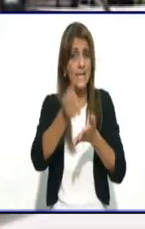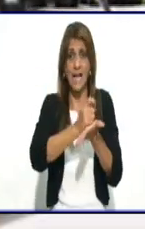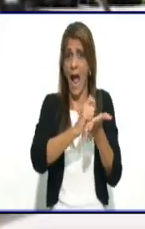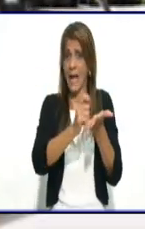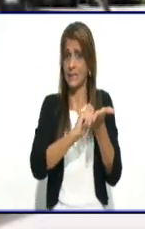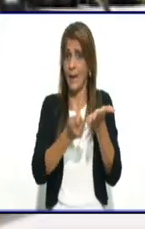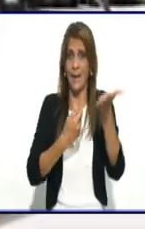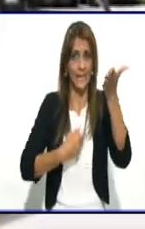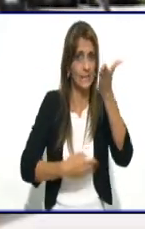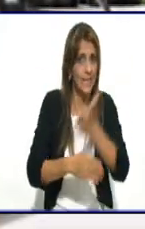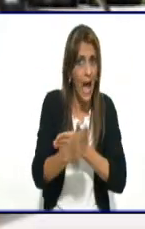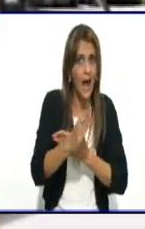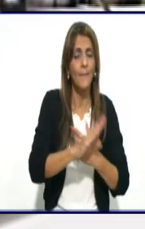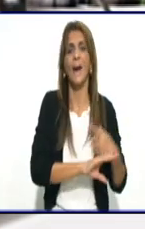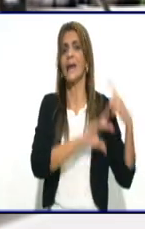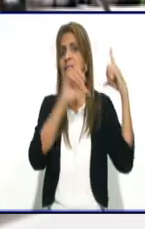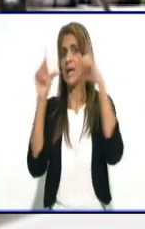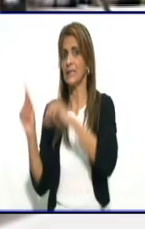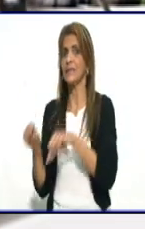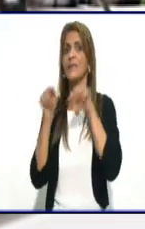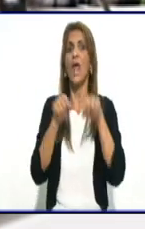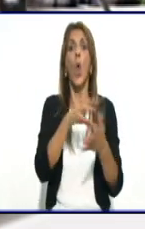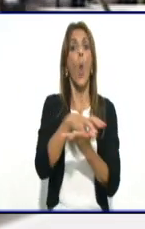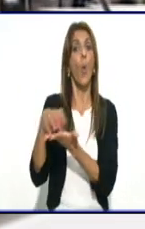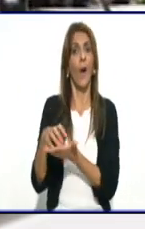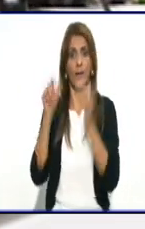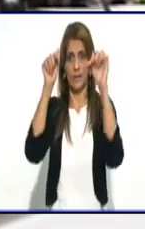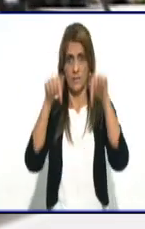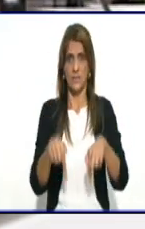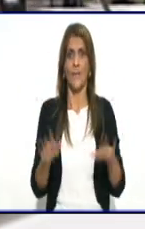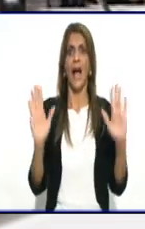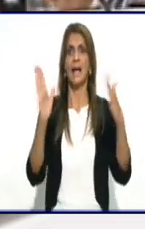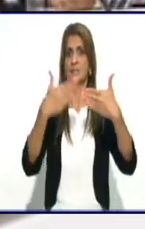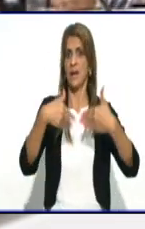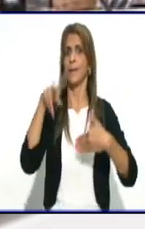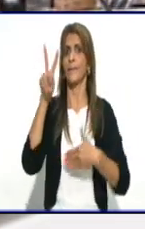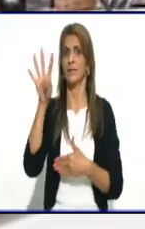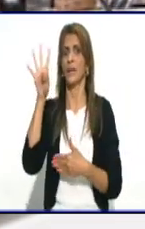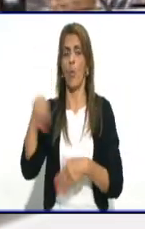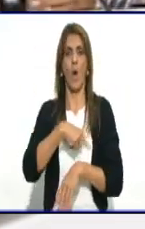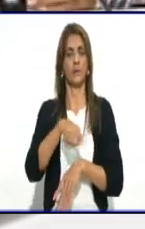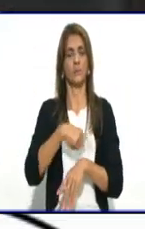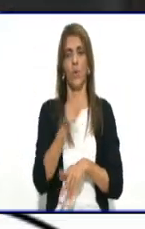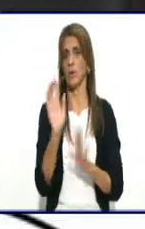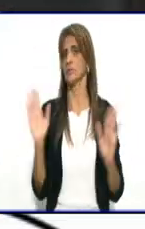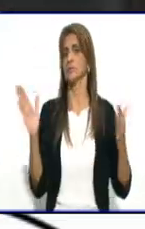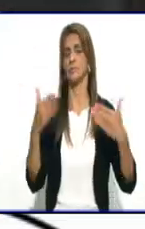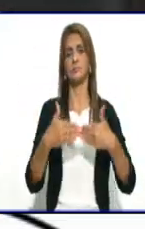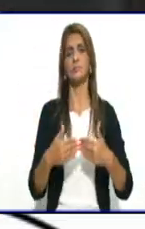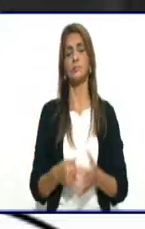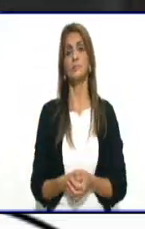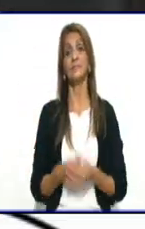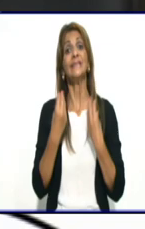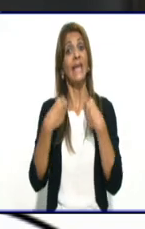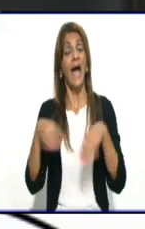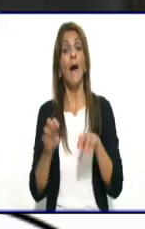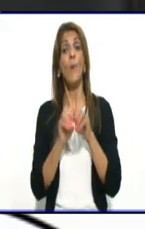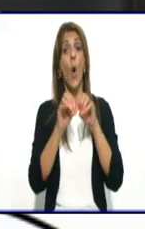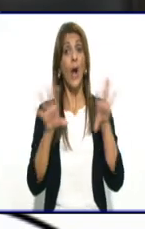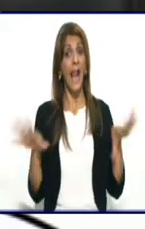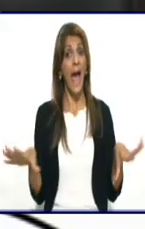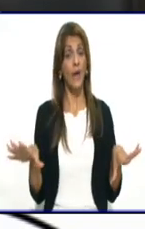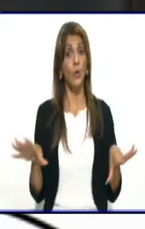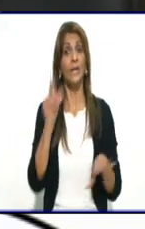entrar o salir? Ninguna. Ni se entra ni se sale. Inclusive dejamos claro que aquellas personas que son